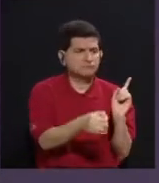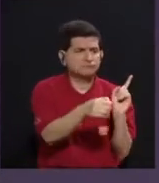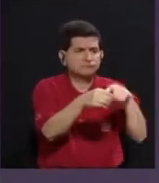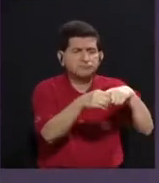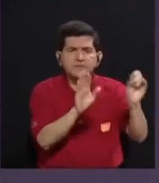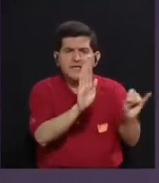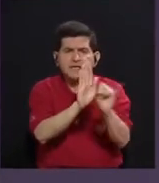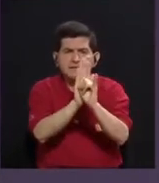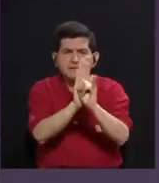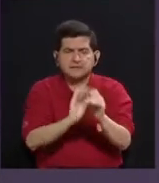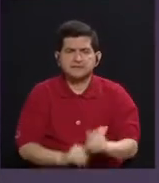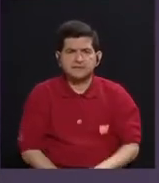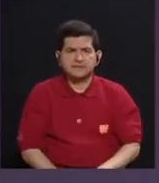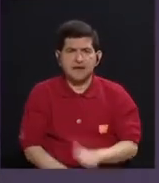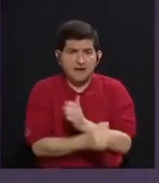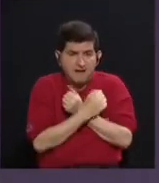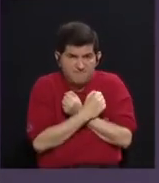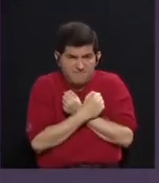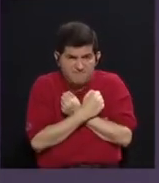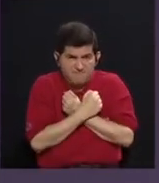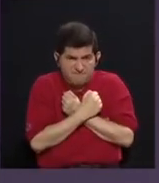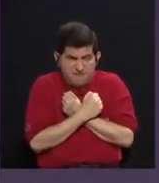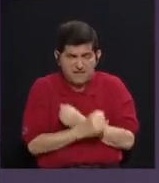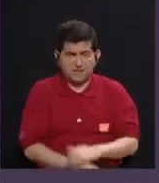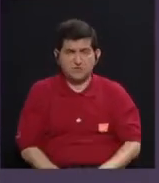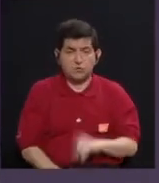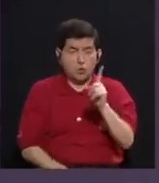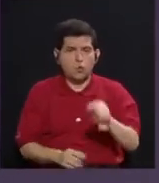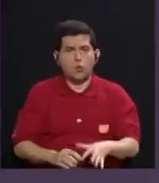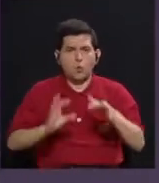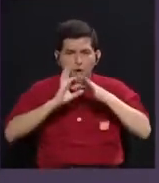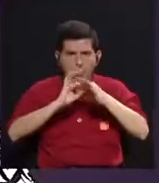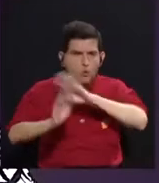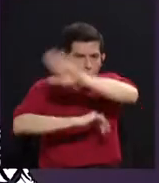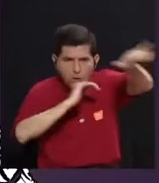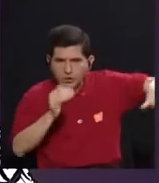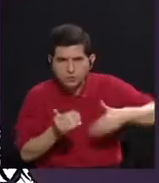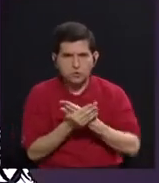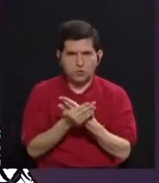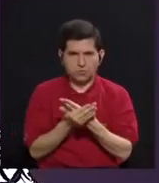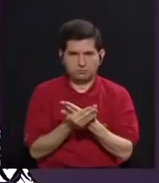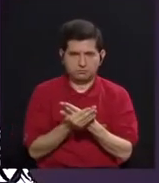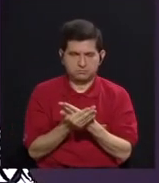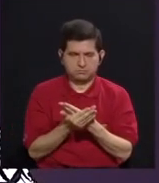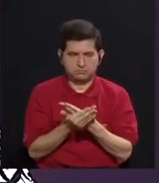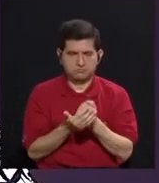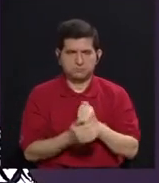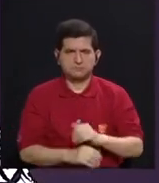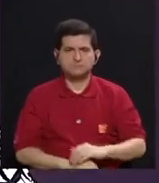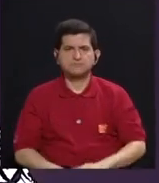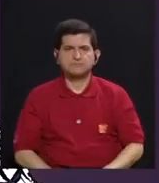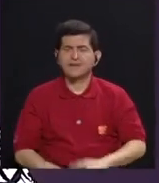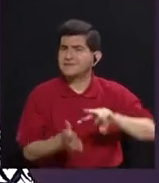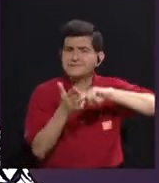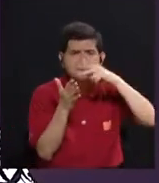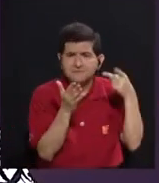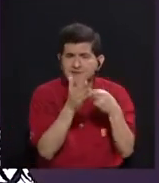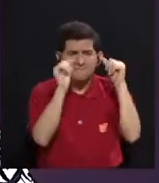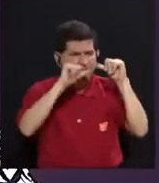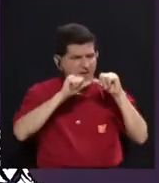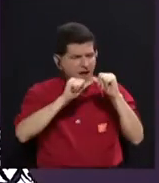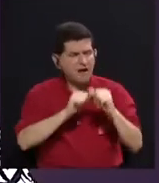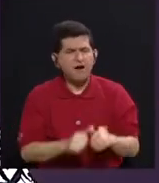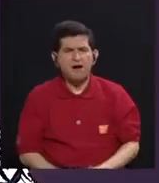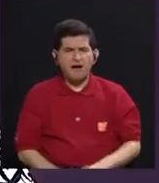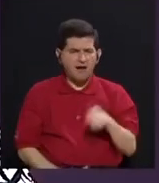identidades, el afecto es un hilo que los une a todos. Es decir, están constantemente